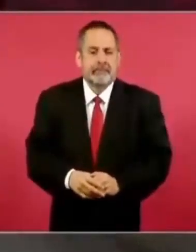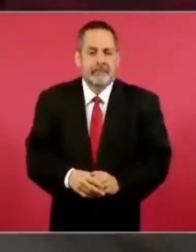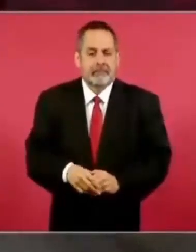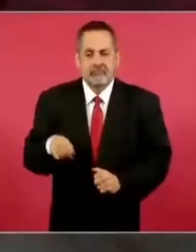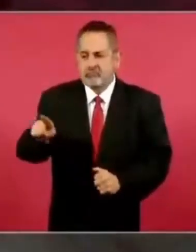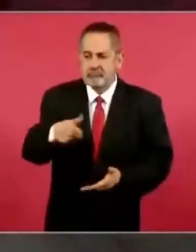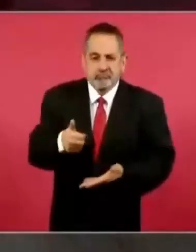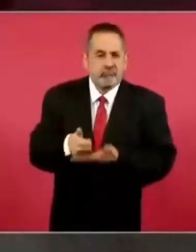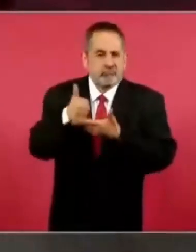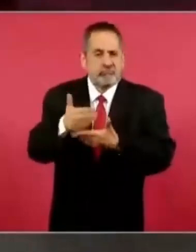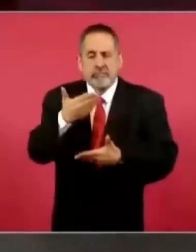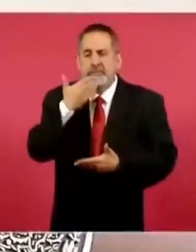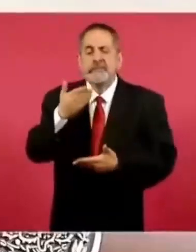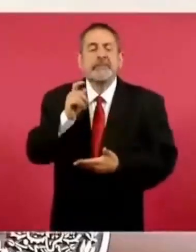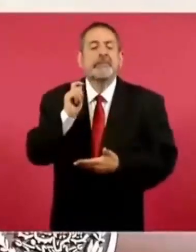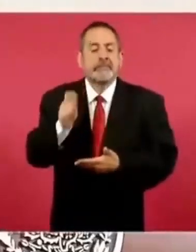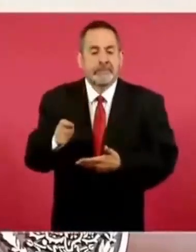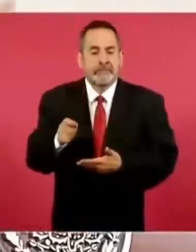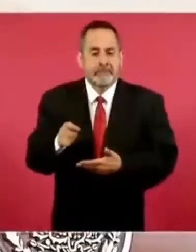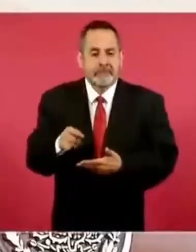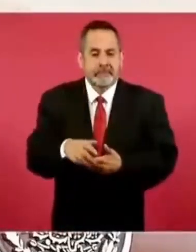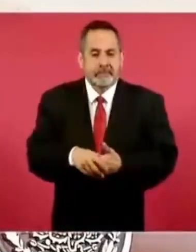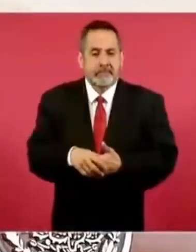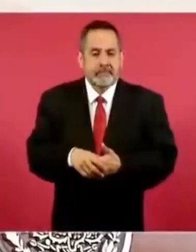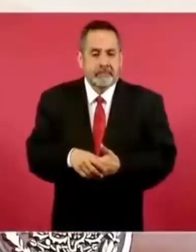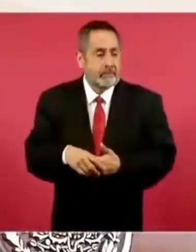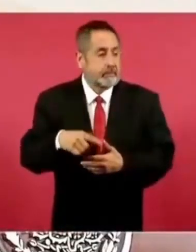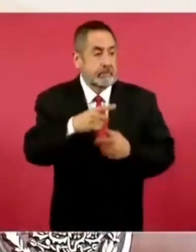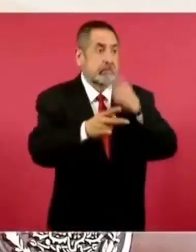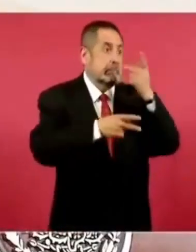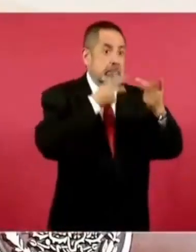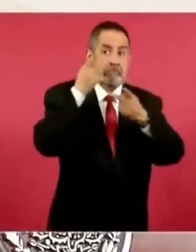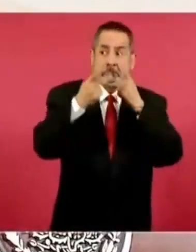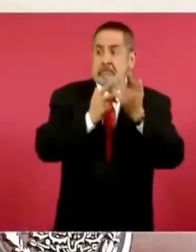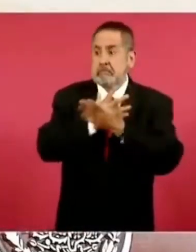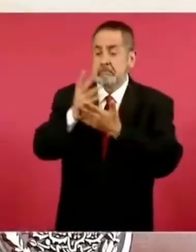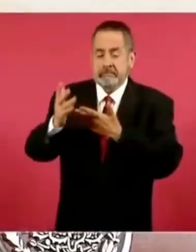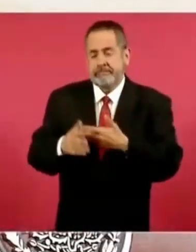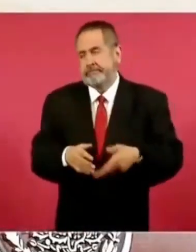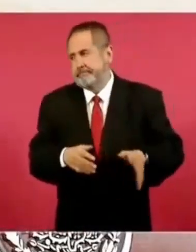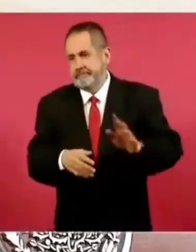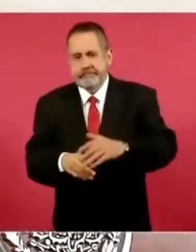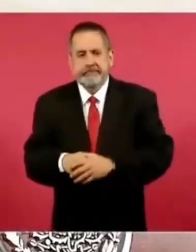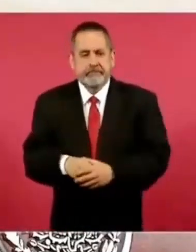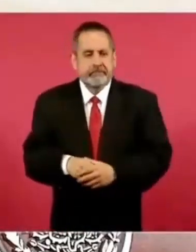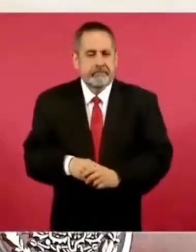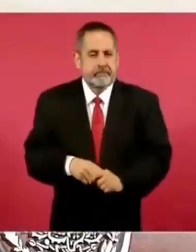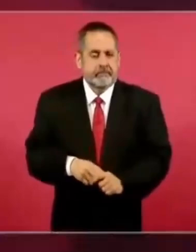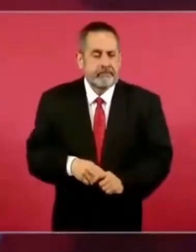ayuda también el sensacionalismo, porque